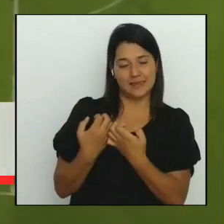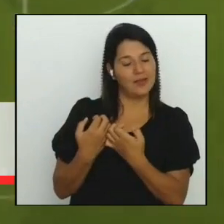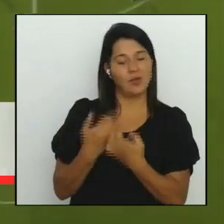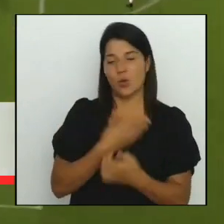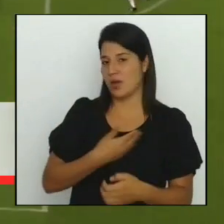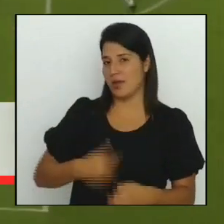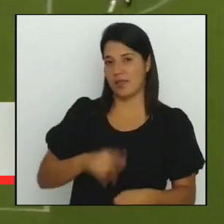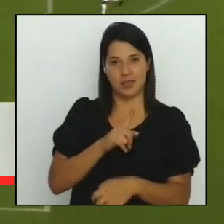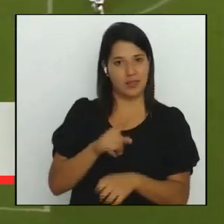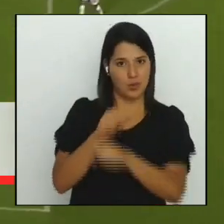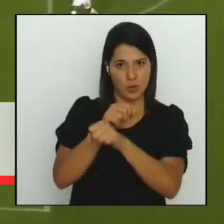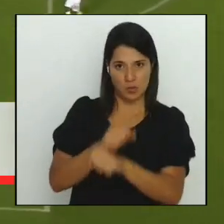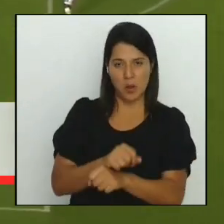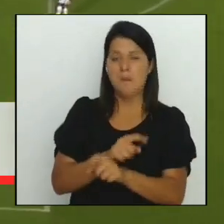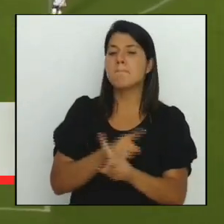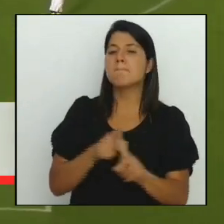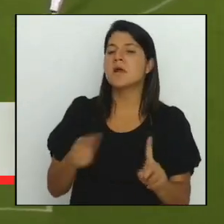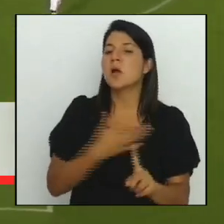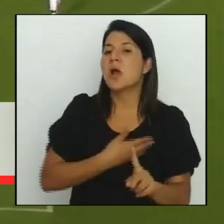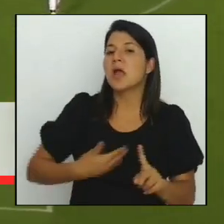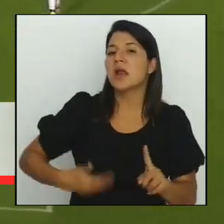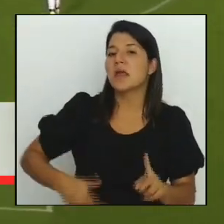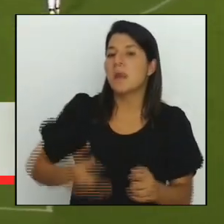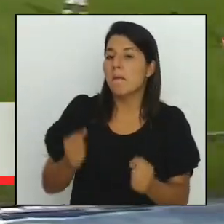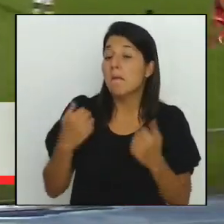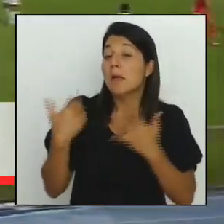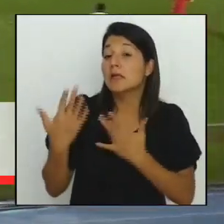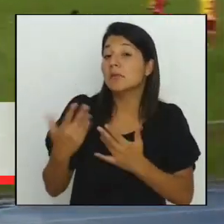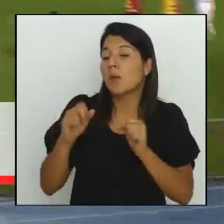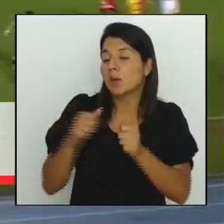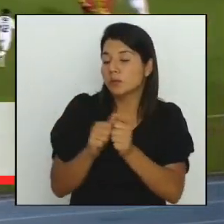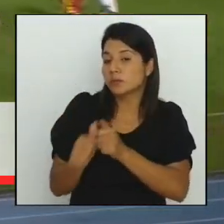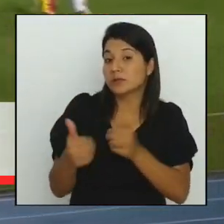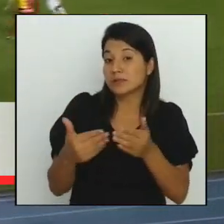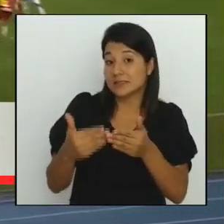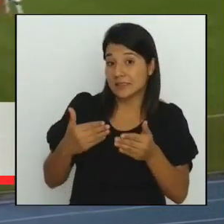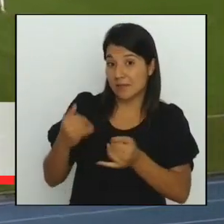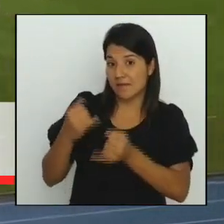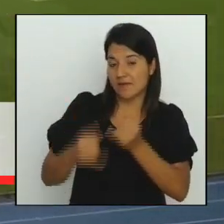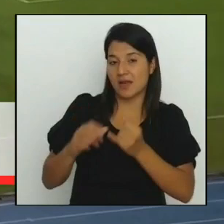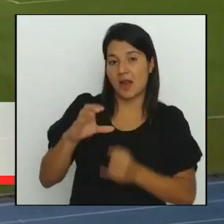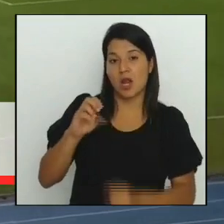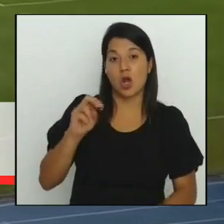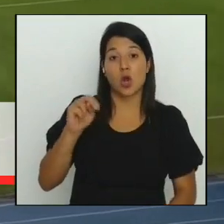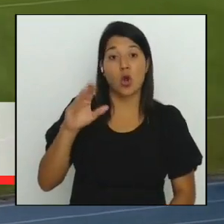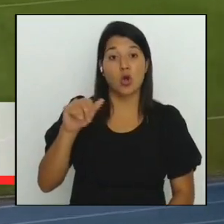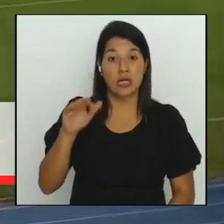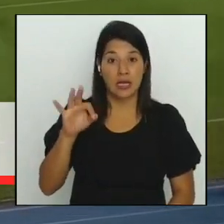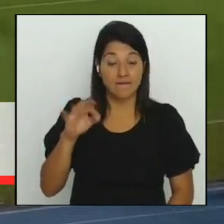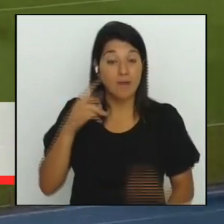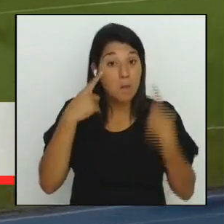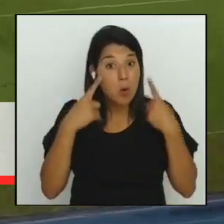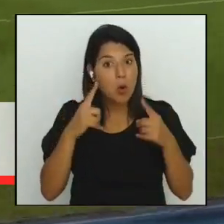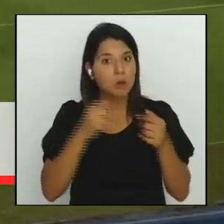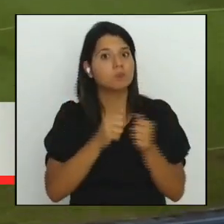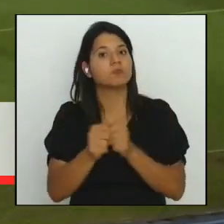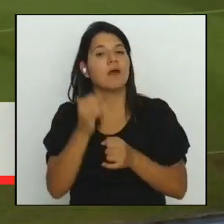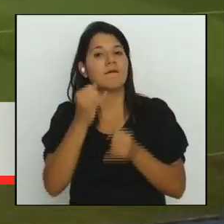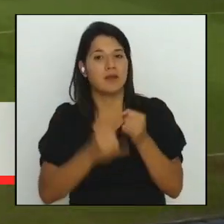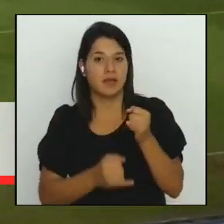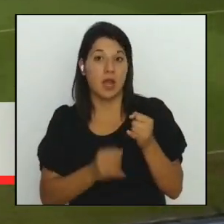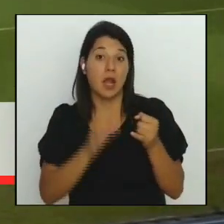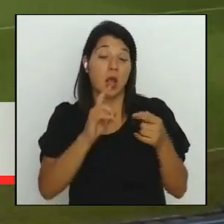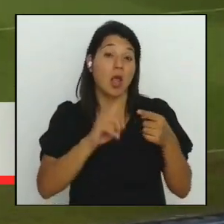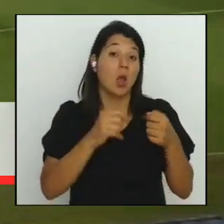Herediano espera llegar a las semifinales del certamen y enfrentar al ganador de la serie entre Liga Deportiva La Juelense y el Club Sport Cartaginés los